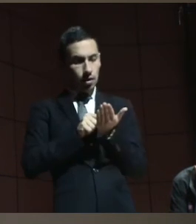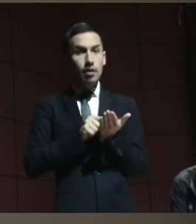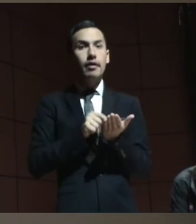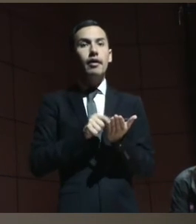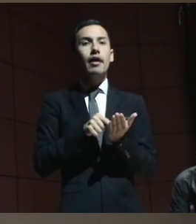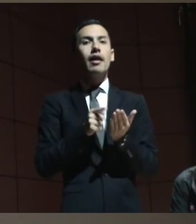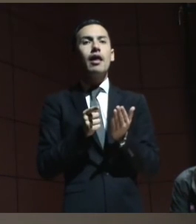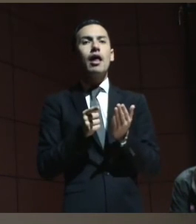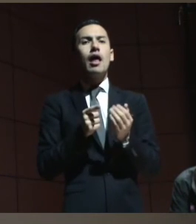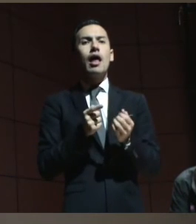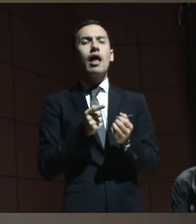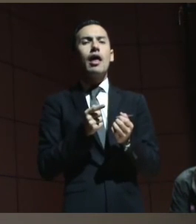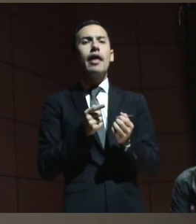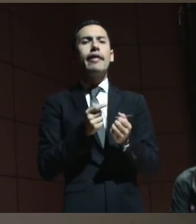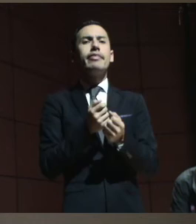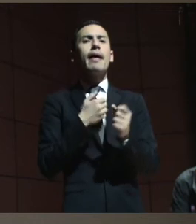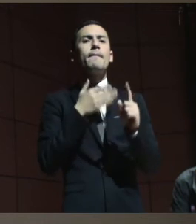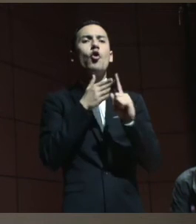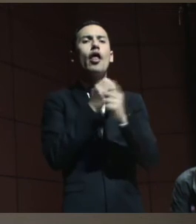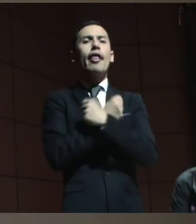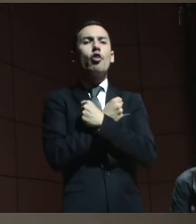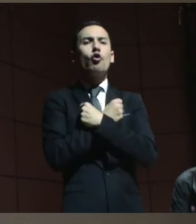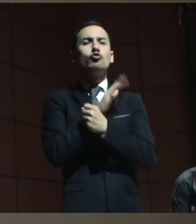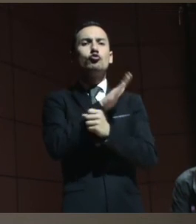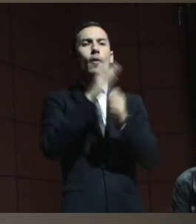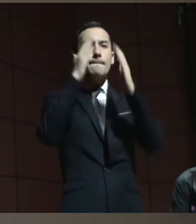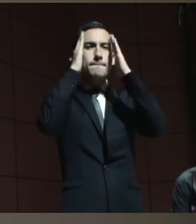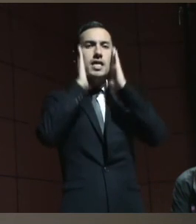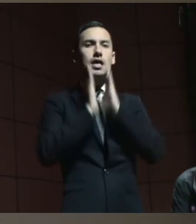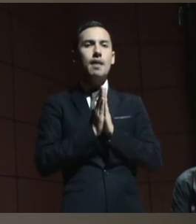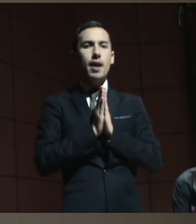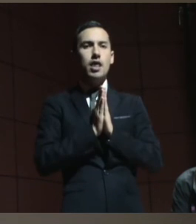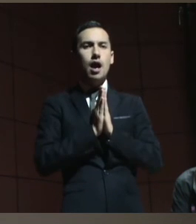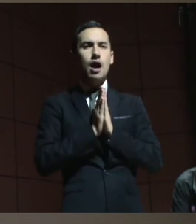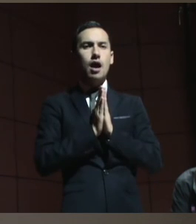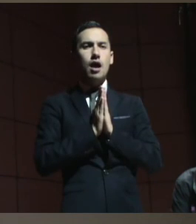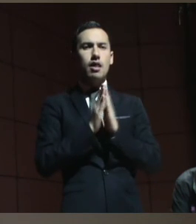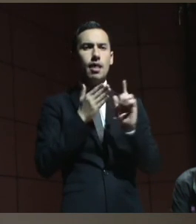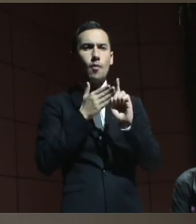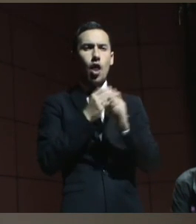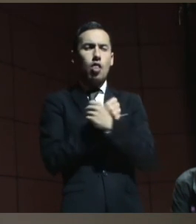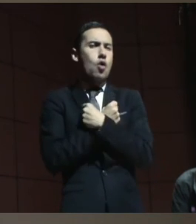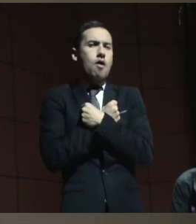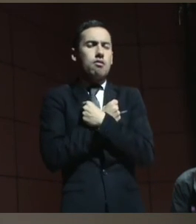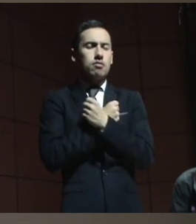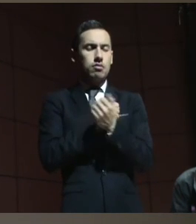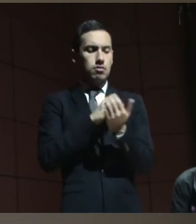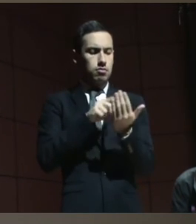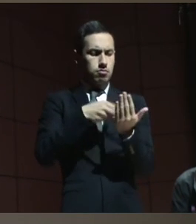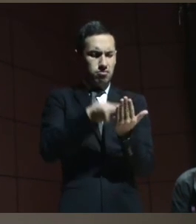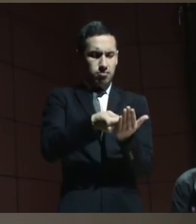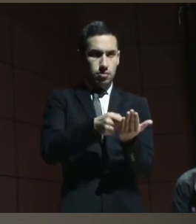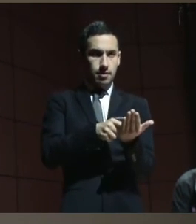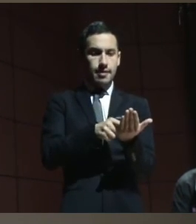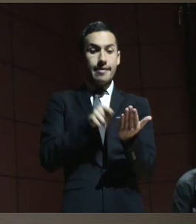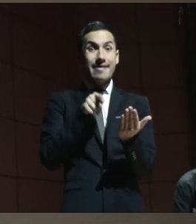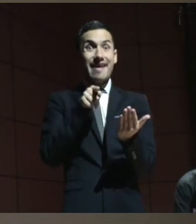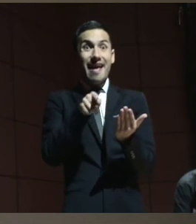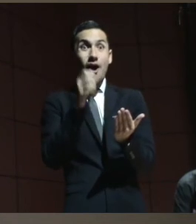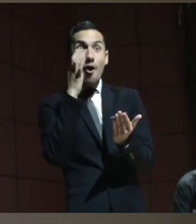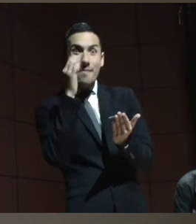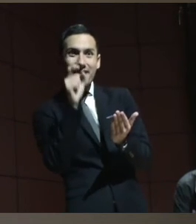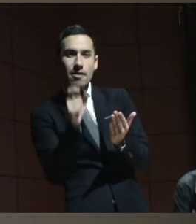enamorado de la Virgen María ese era su delirio y quería llegar en el estado más puro